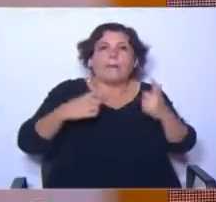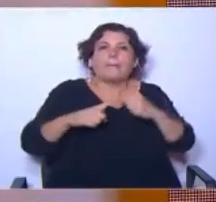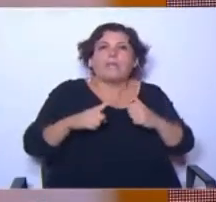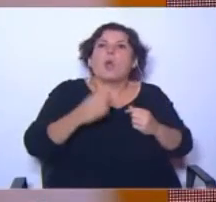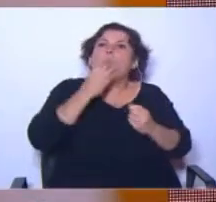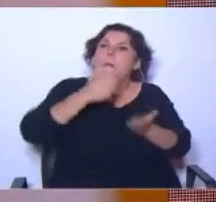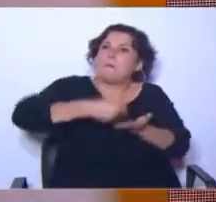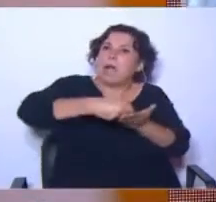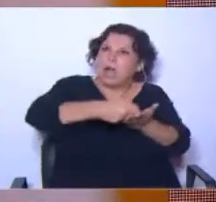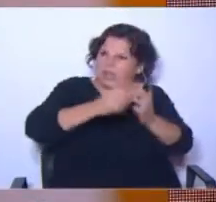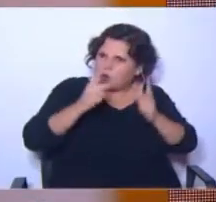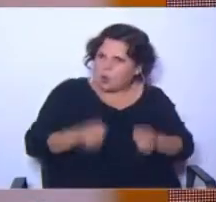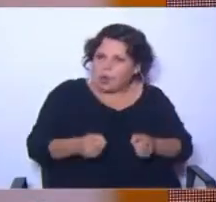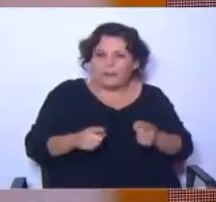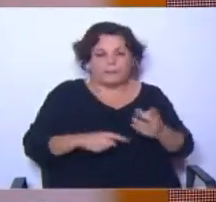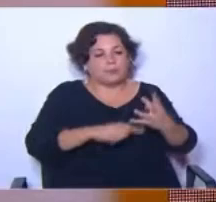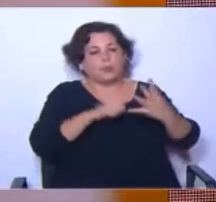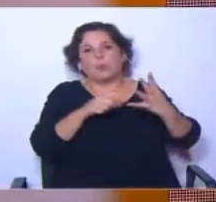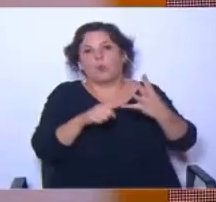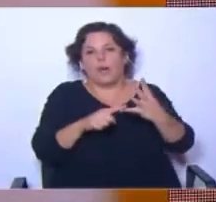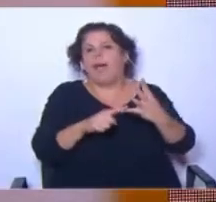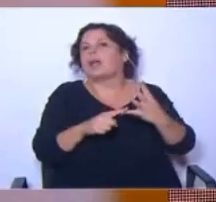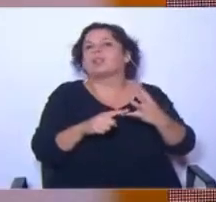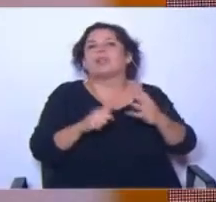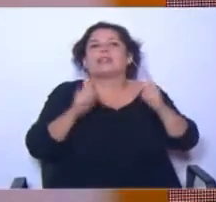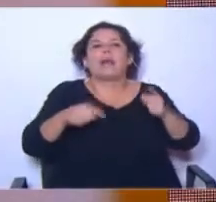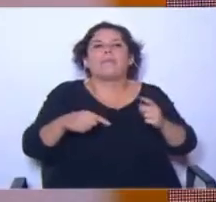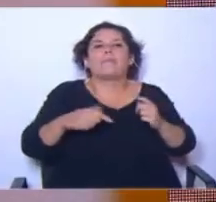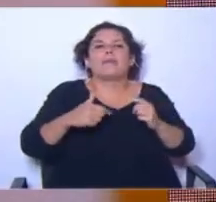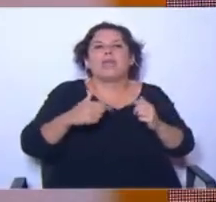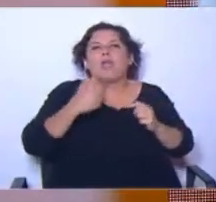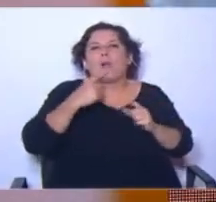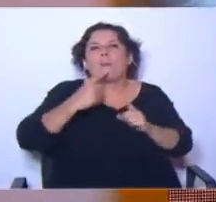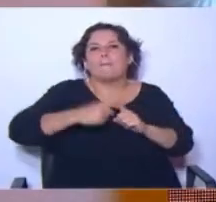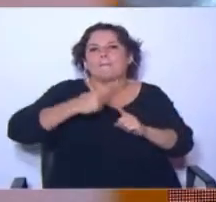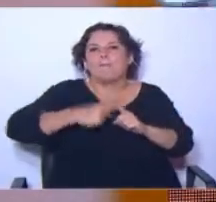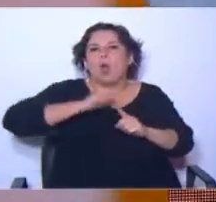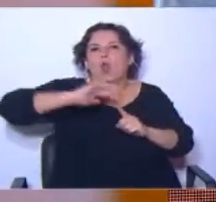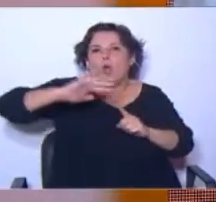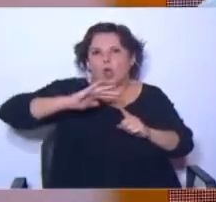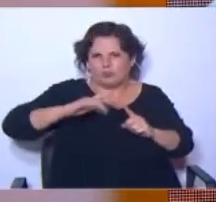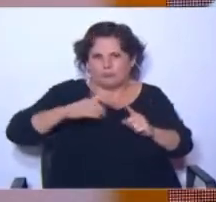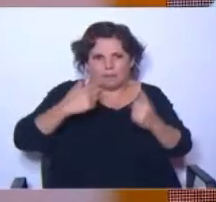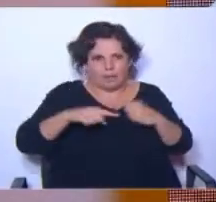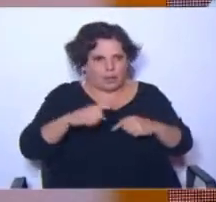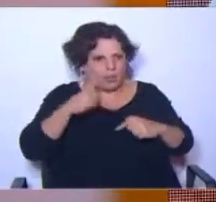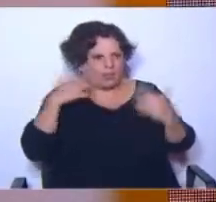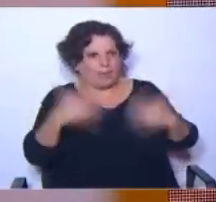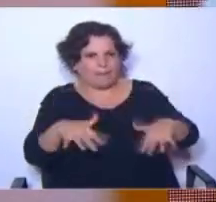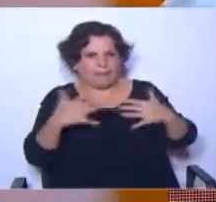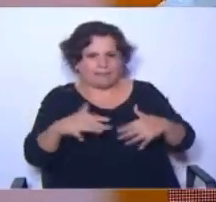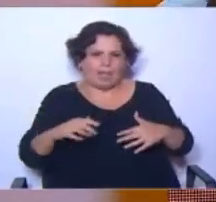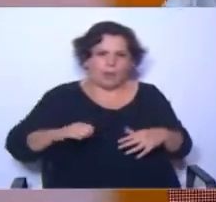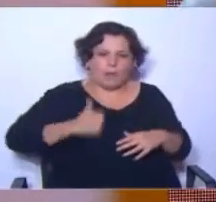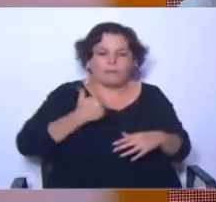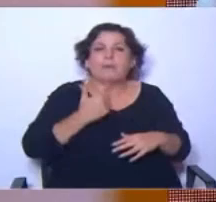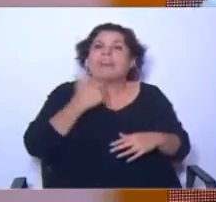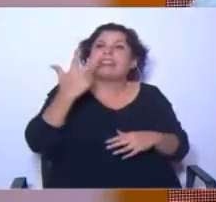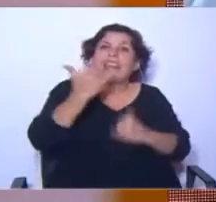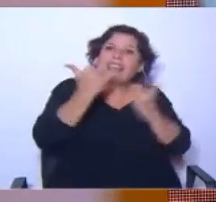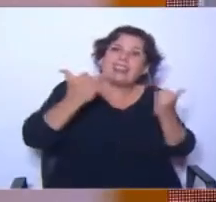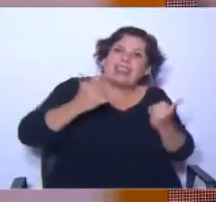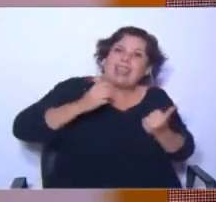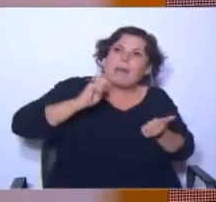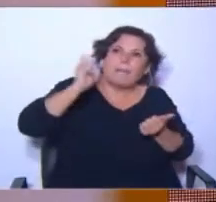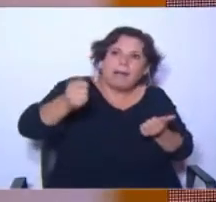buen pagador. En cuarto lugar, ubica una mora que es usura, pero usura pura. Si tenés tres días de atraso